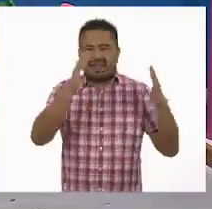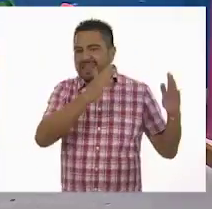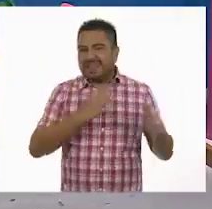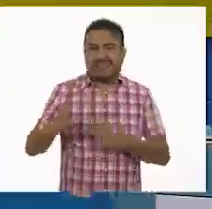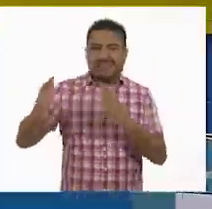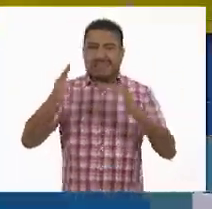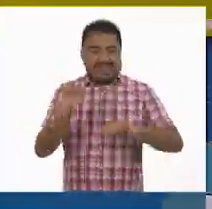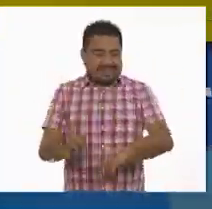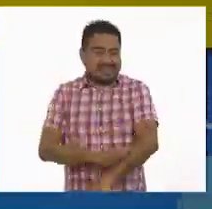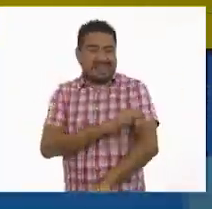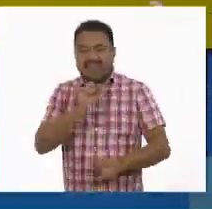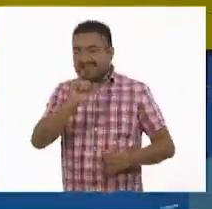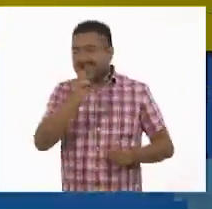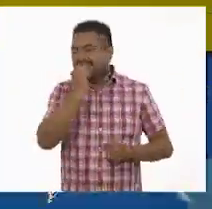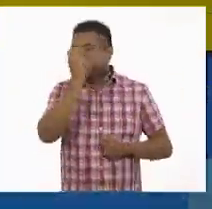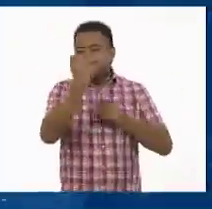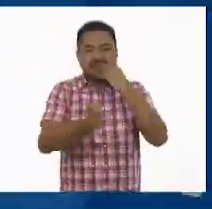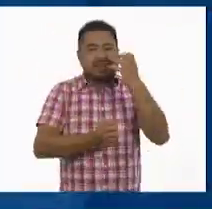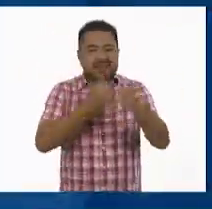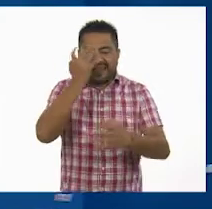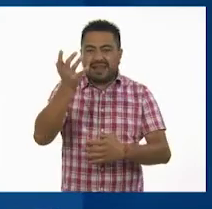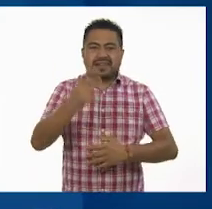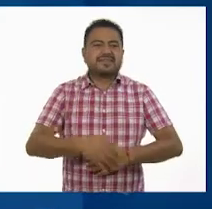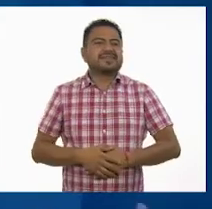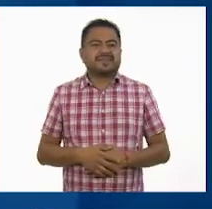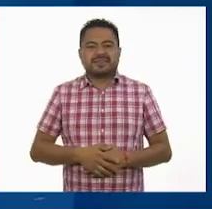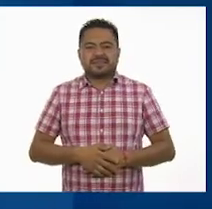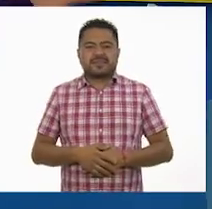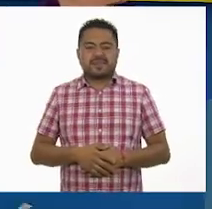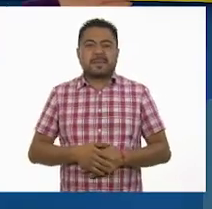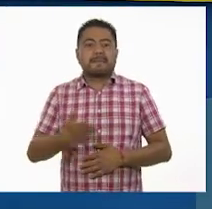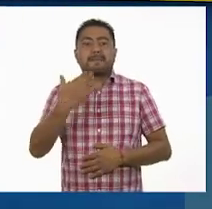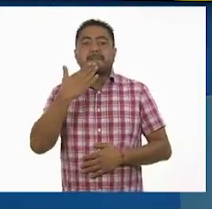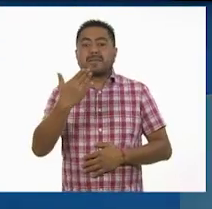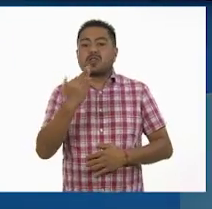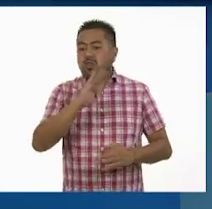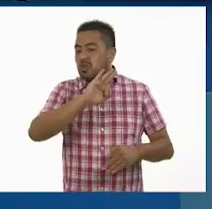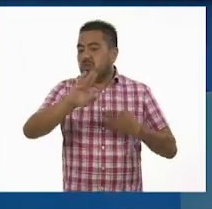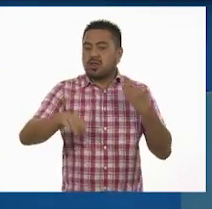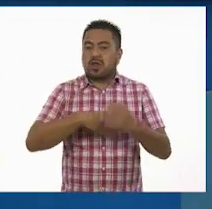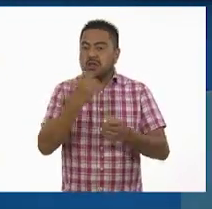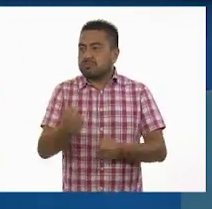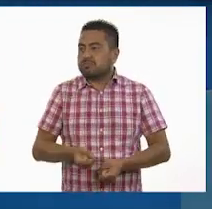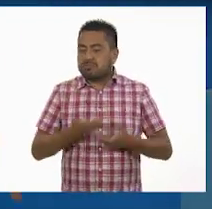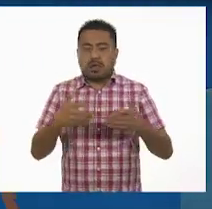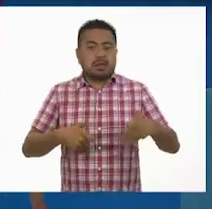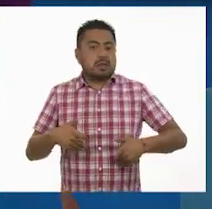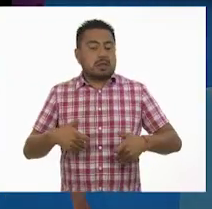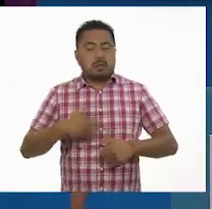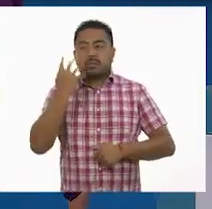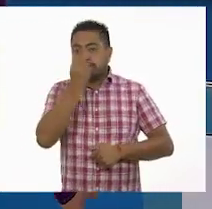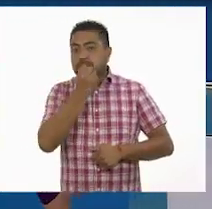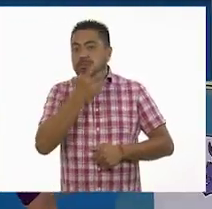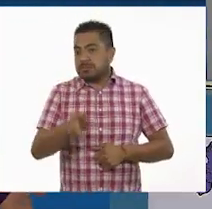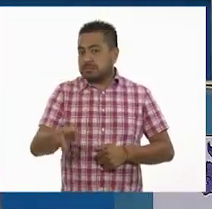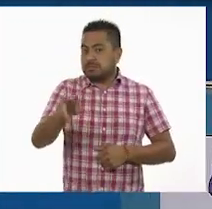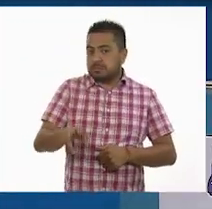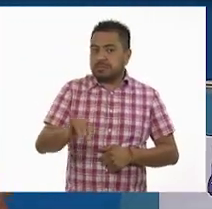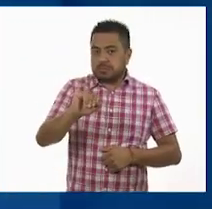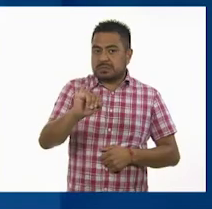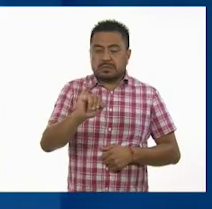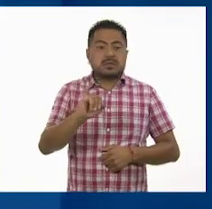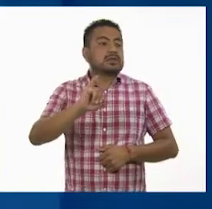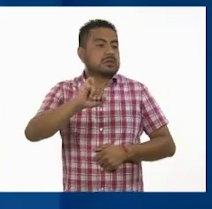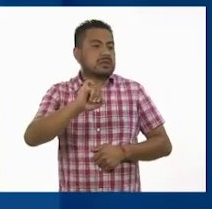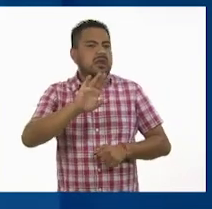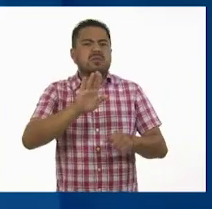¡Tenemos un ganador! Tenemos un ganador. Oye, aunque todas las manifestaciones teatrales son hermosas, ¿verdad? Sí.